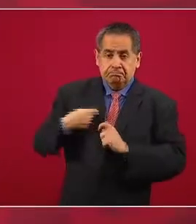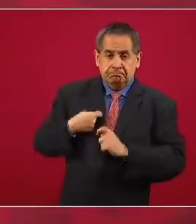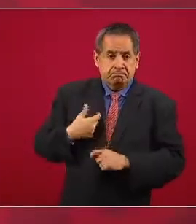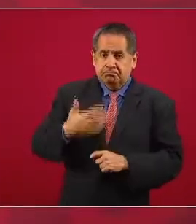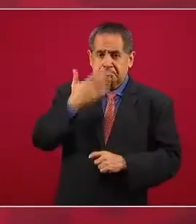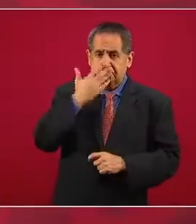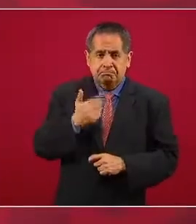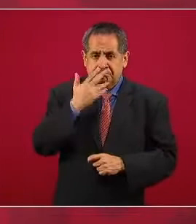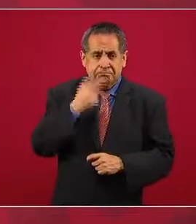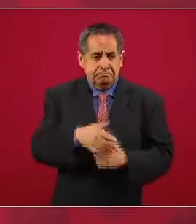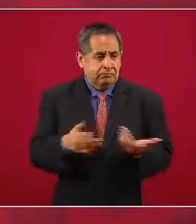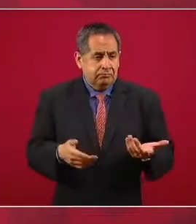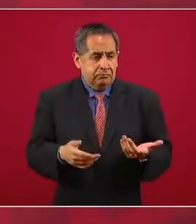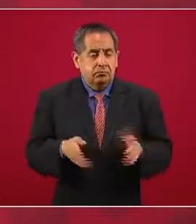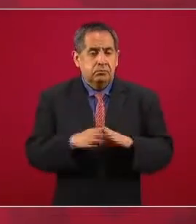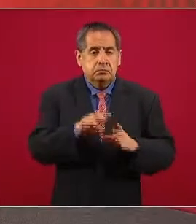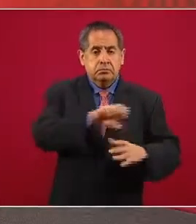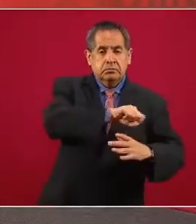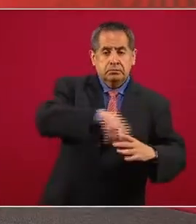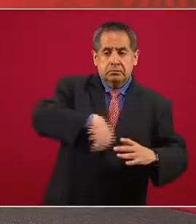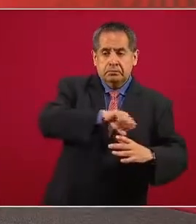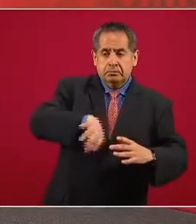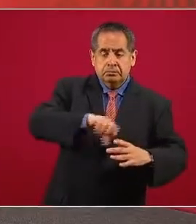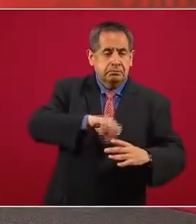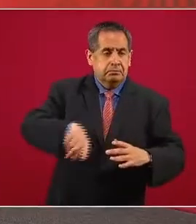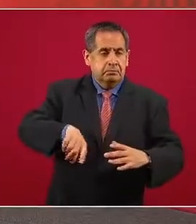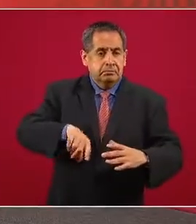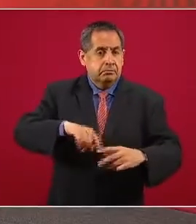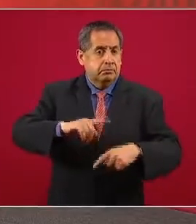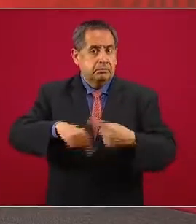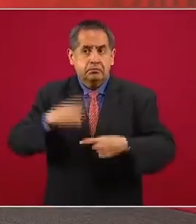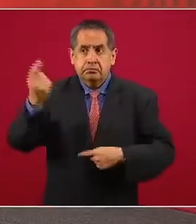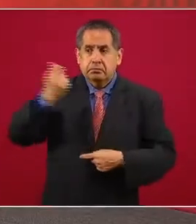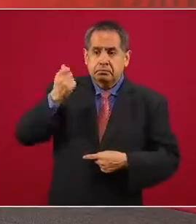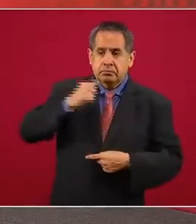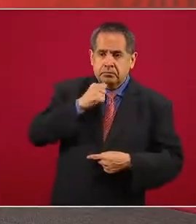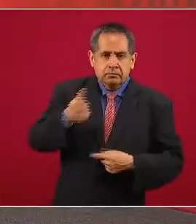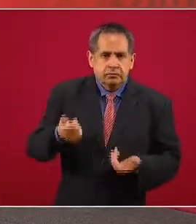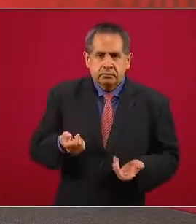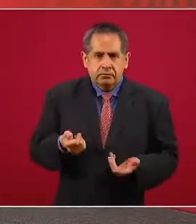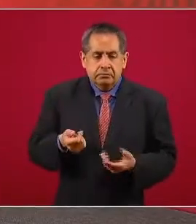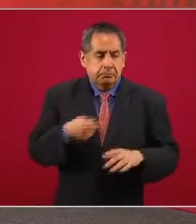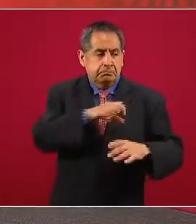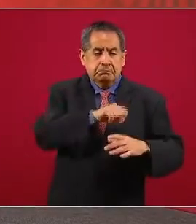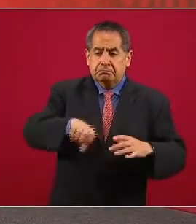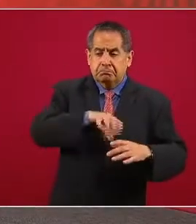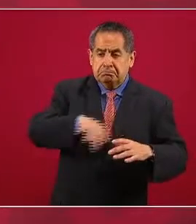que no genera pensionados, sino desamparados.